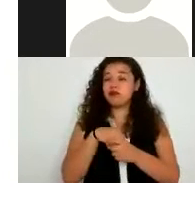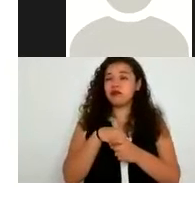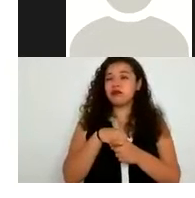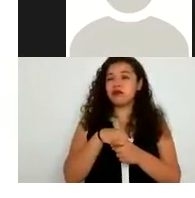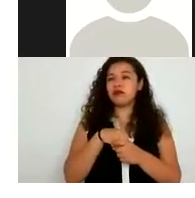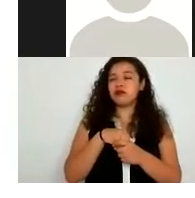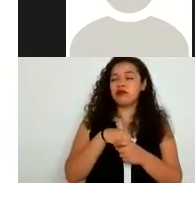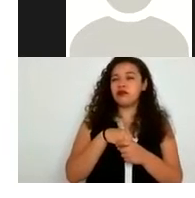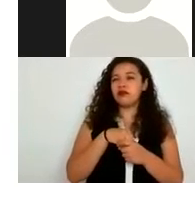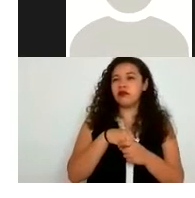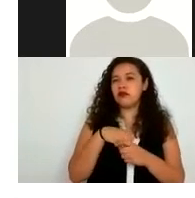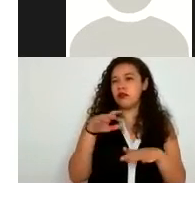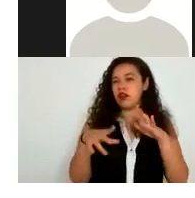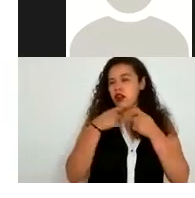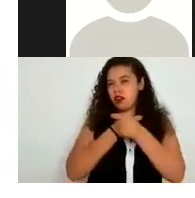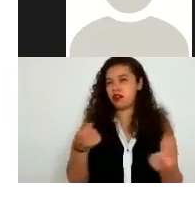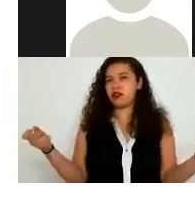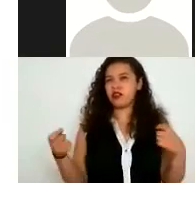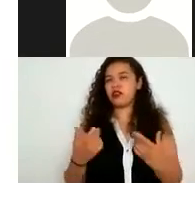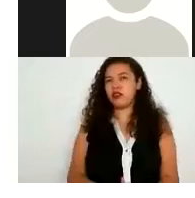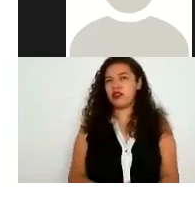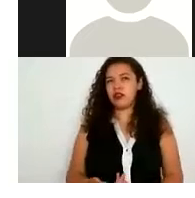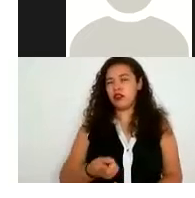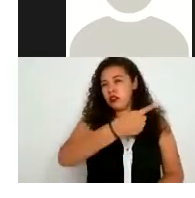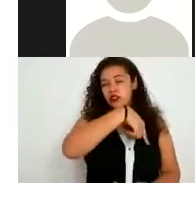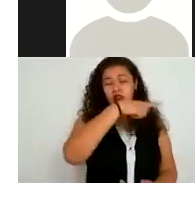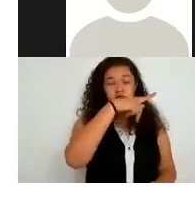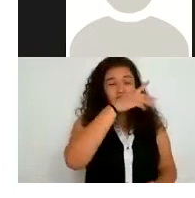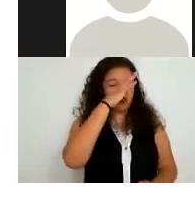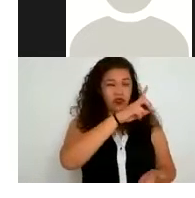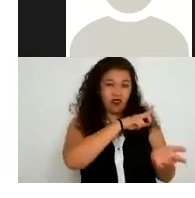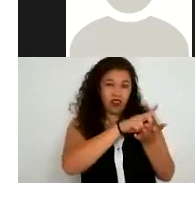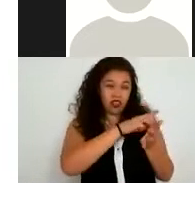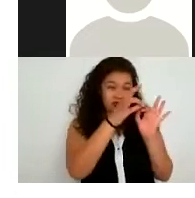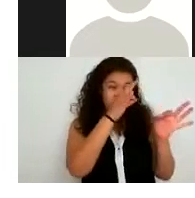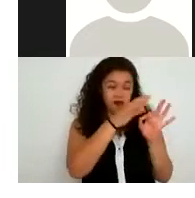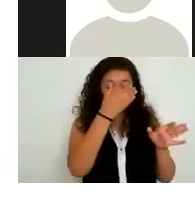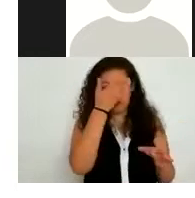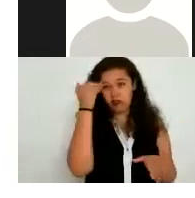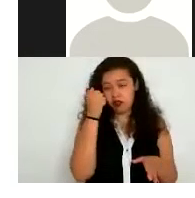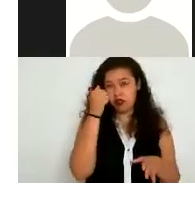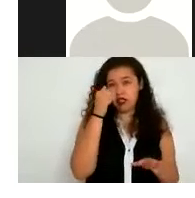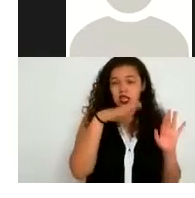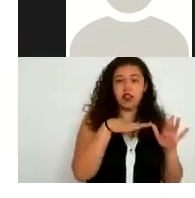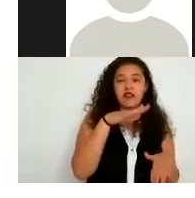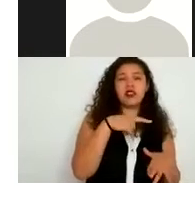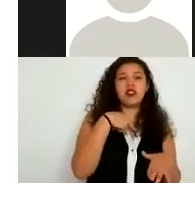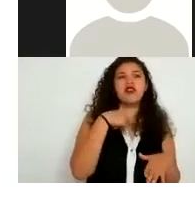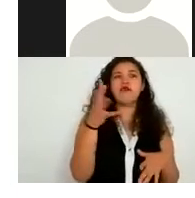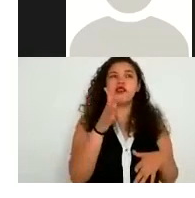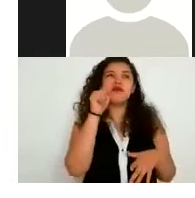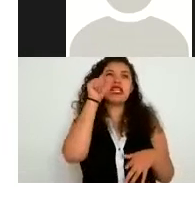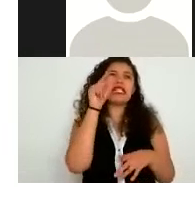saben ni siquiera la dirección exacta a veces da ¿no? pues es que yo vivo por aquí por acá y es como tú vas